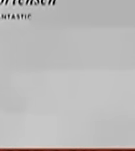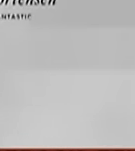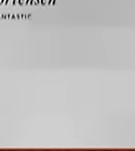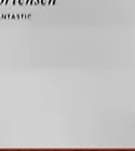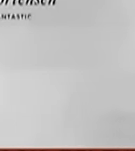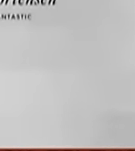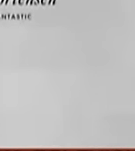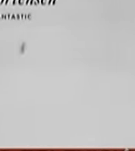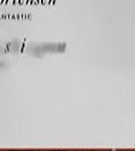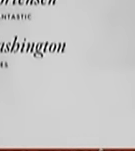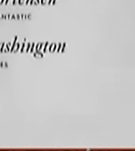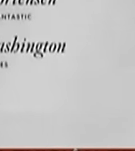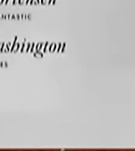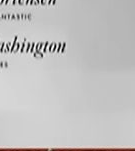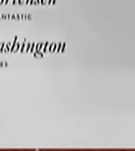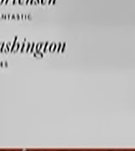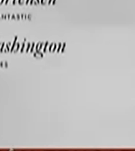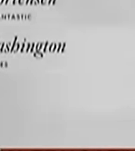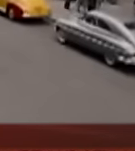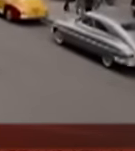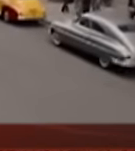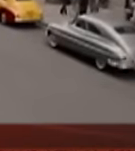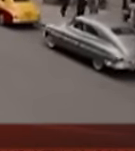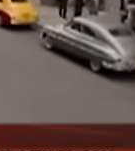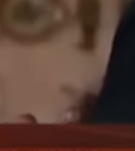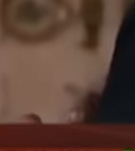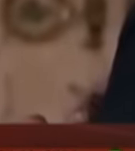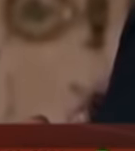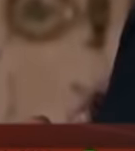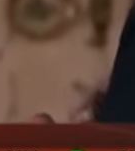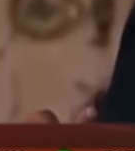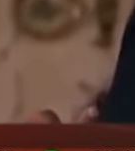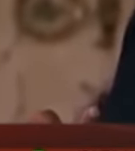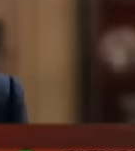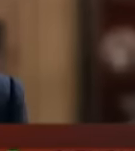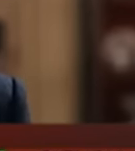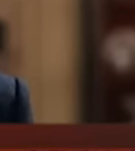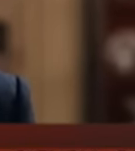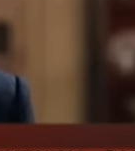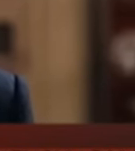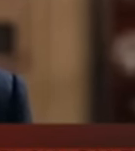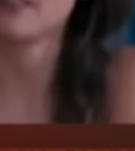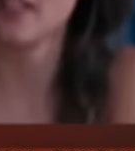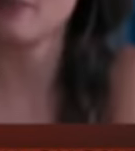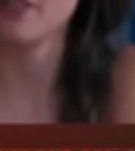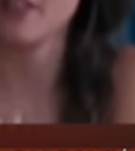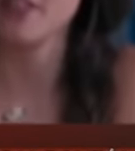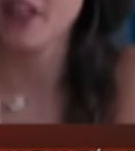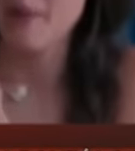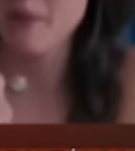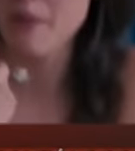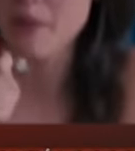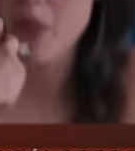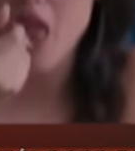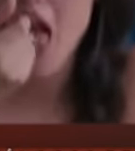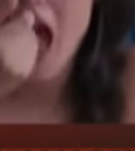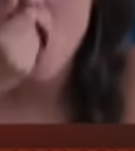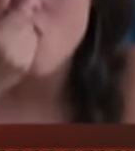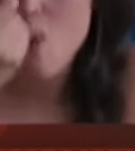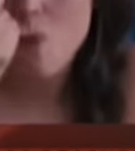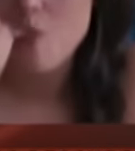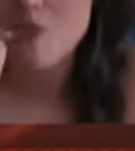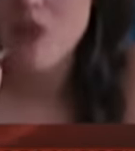se disputarán el galardón al mejor actor Los ganadores del premio Oscar se conocerán el próximo 26 de febrero